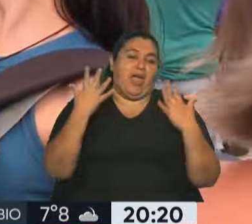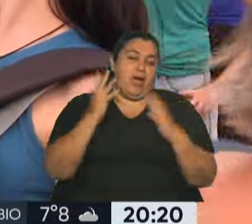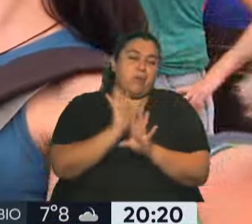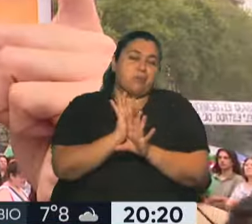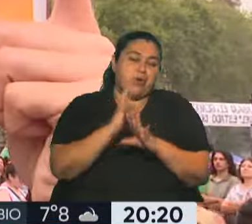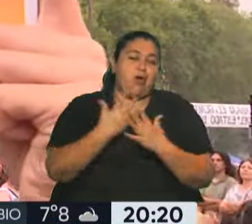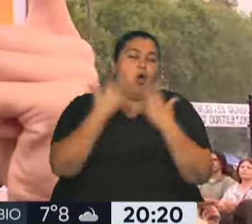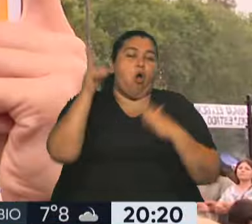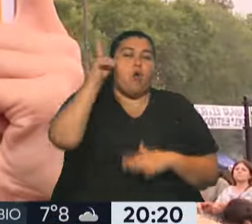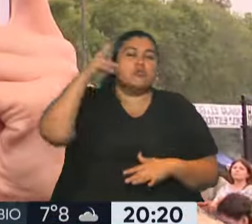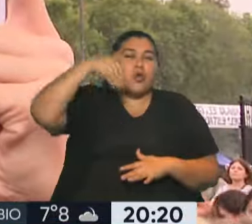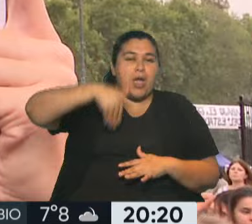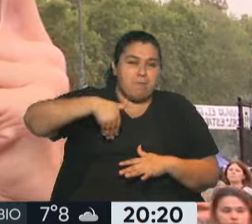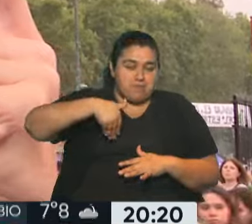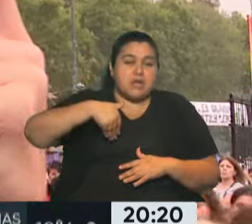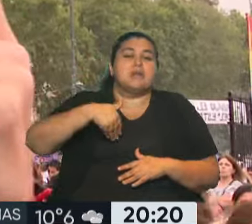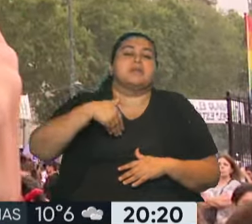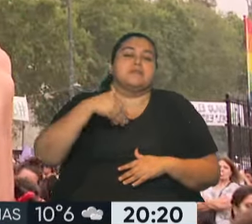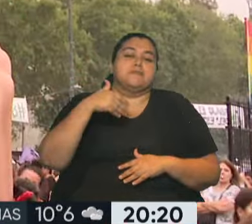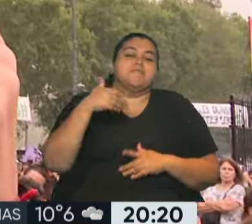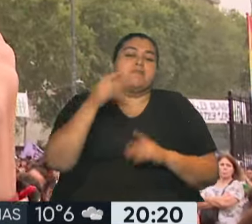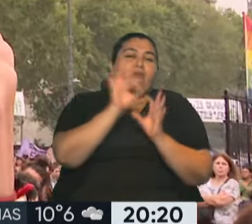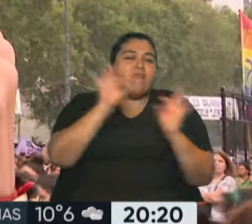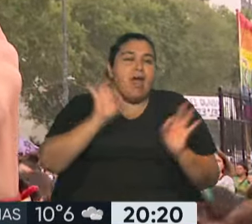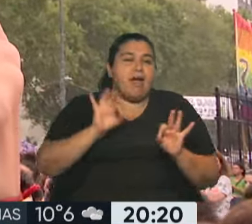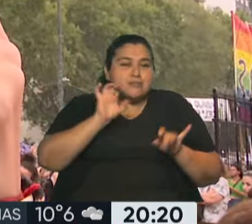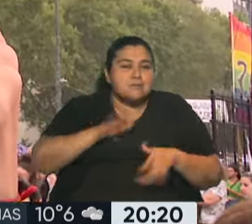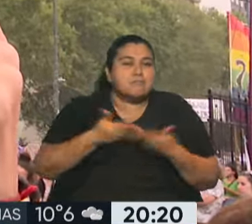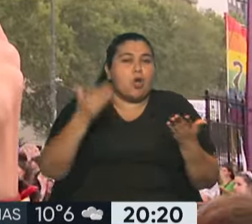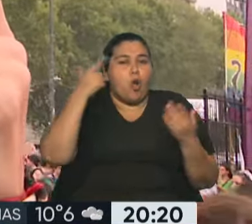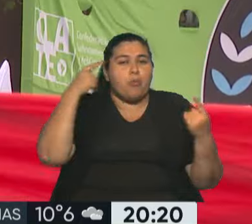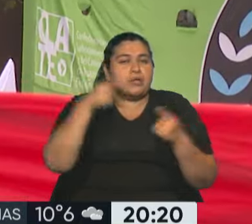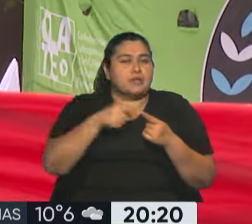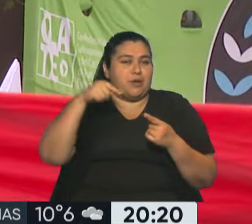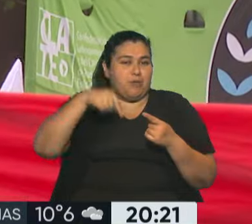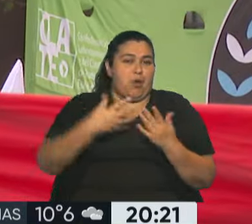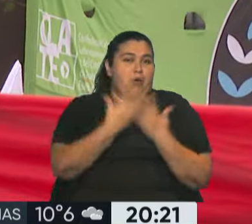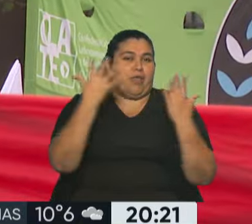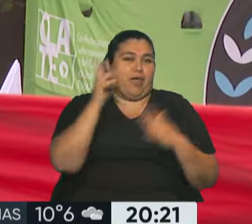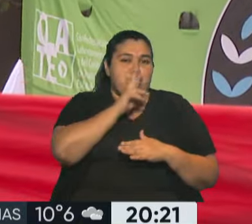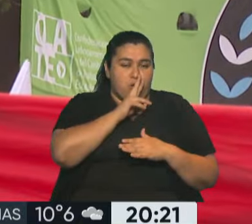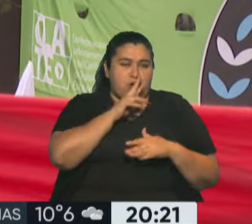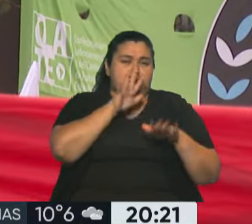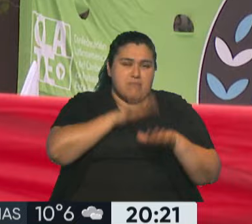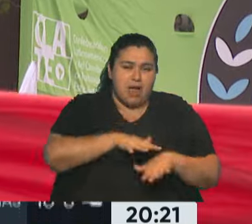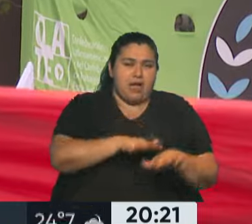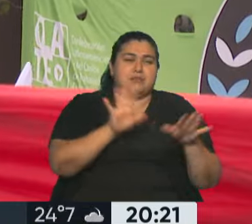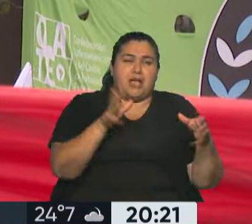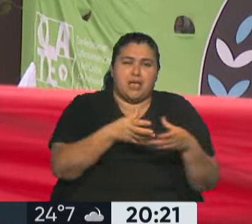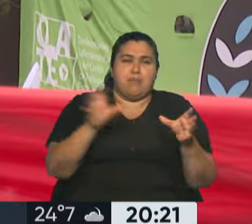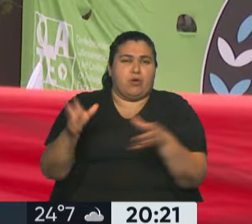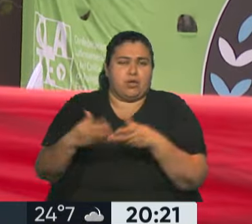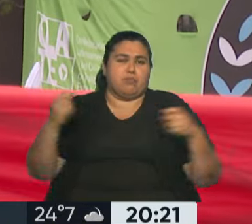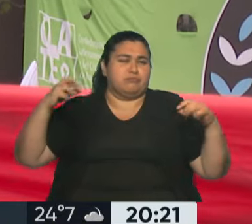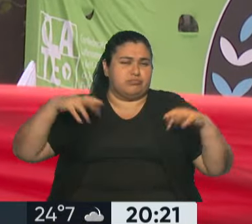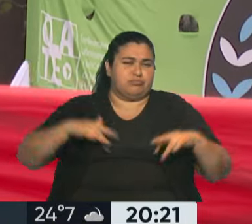8M. Por eso las consignas a propósito del marco del Día de la Mujer, actos y marchas se desplegaron por todo